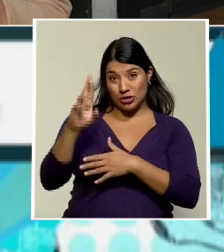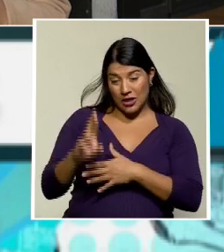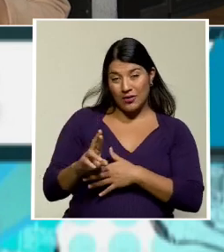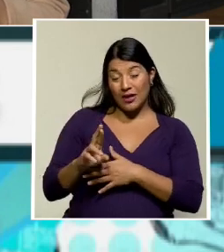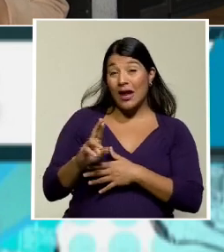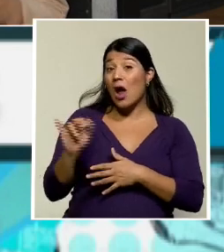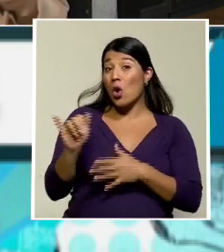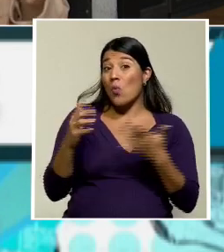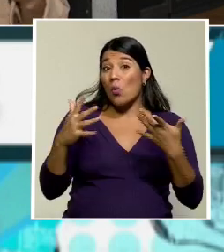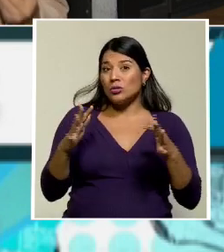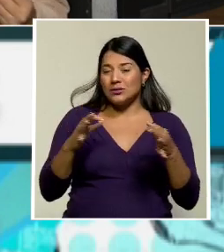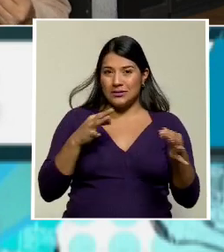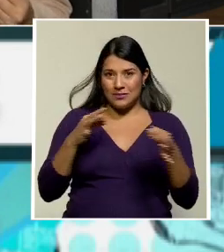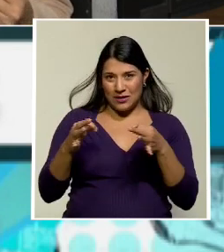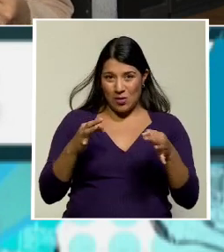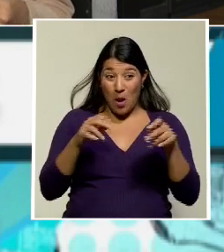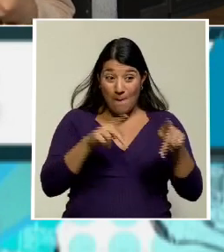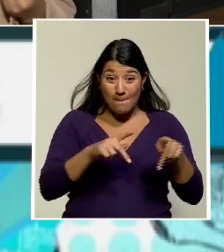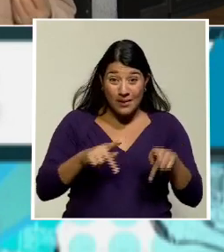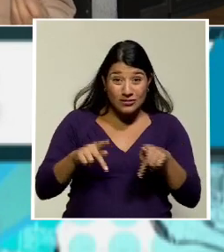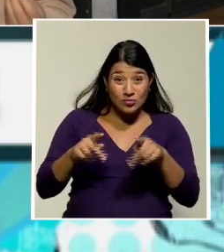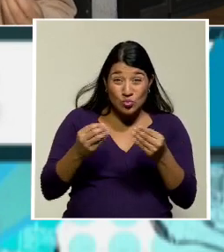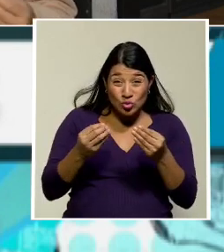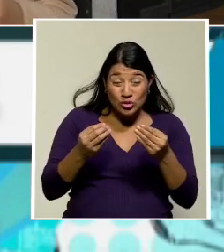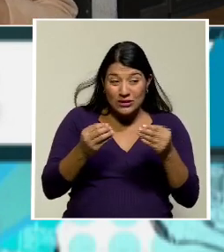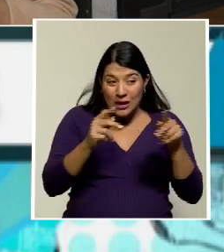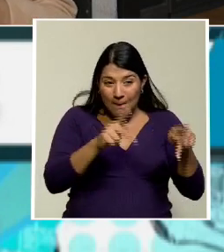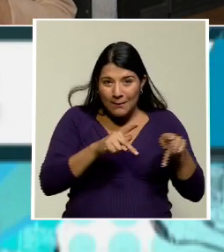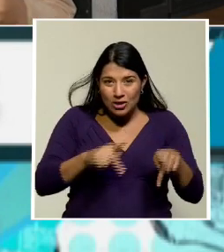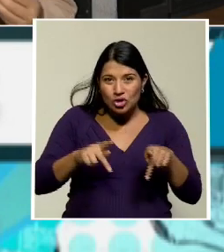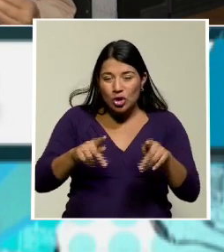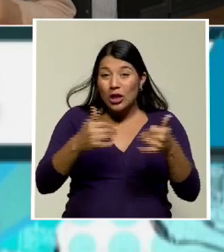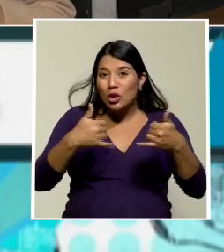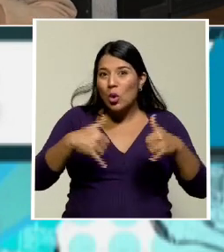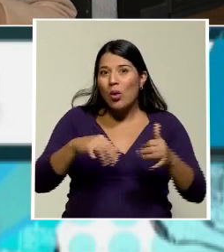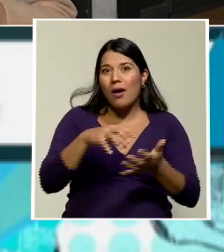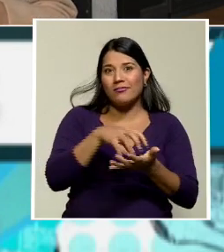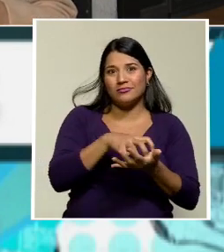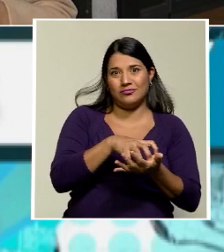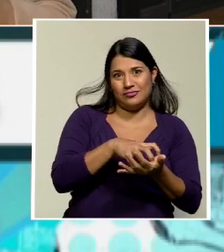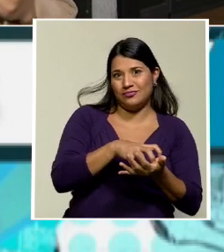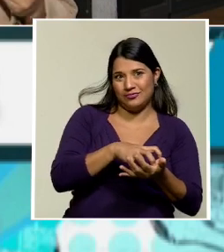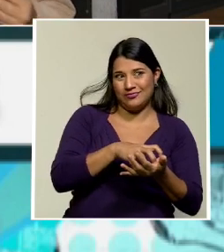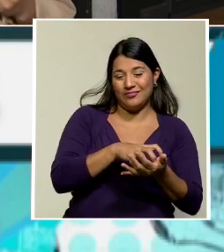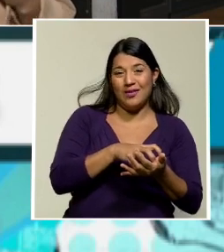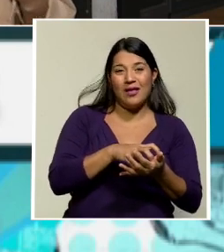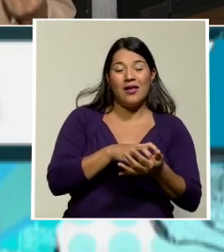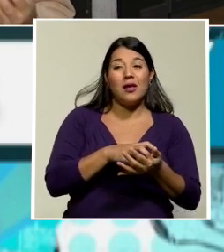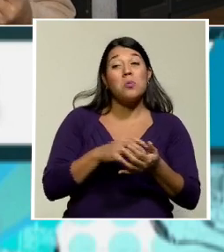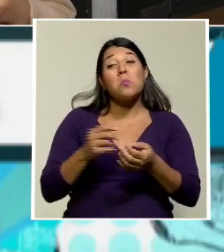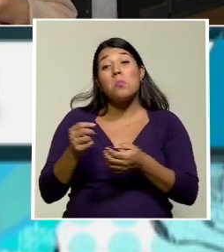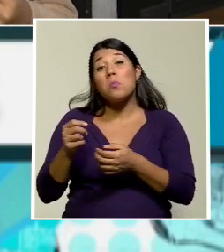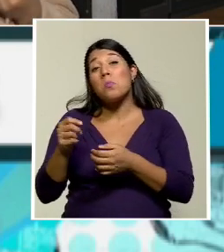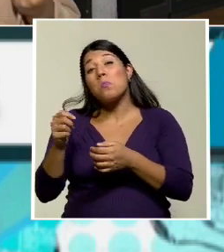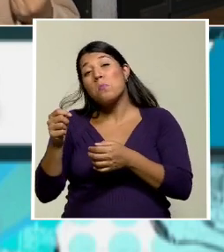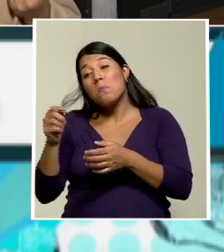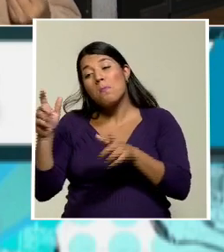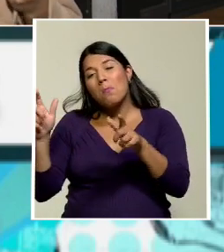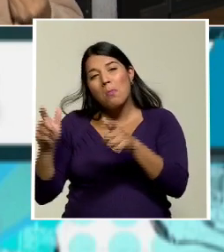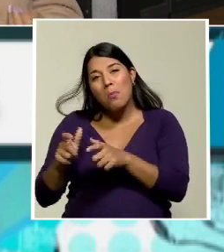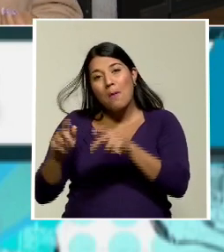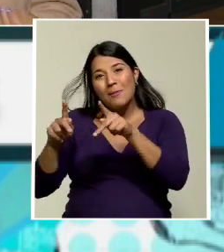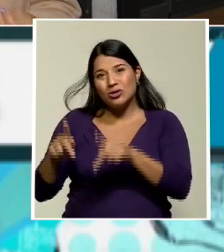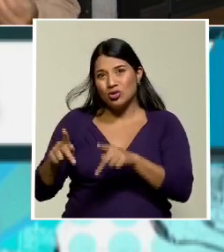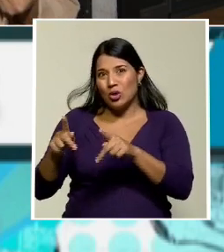mencionaba, los indecisos siguen predominando frente a las personas que están decididas a votar y por cuál